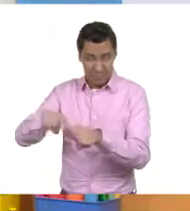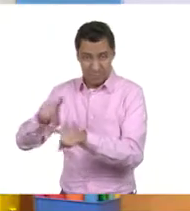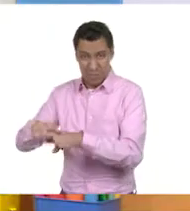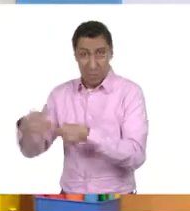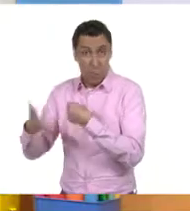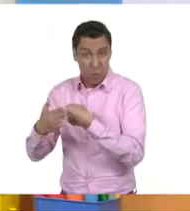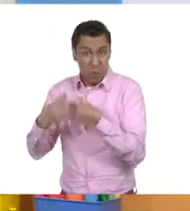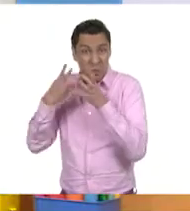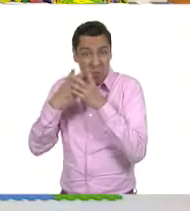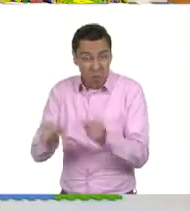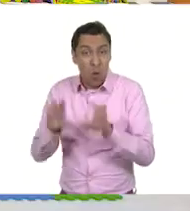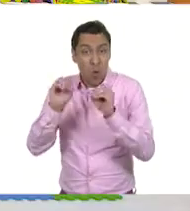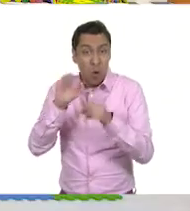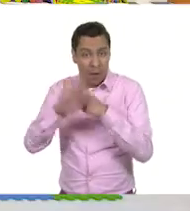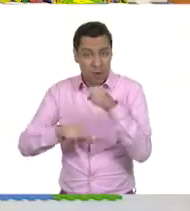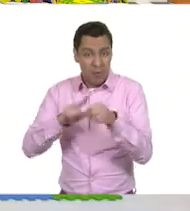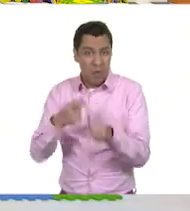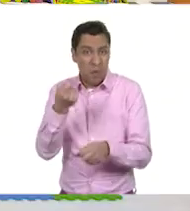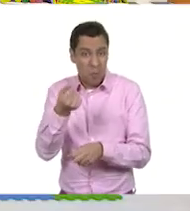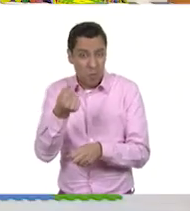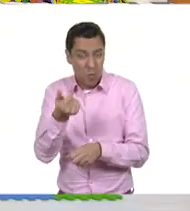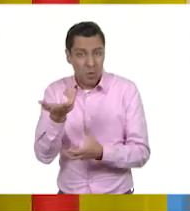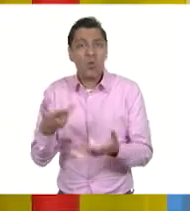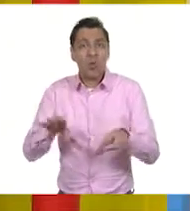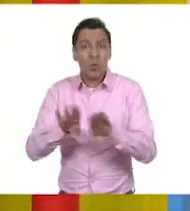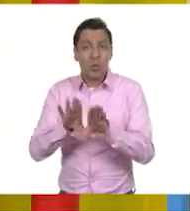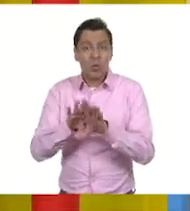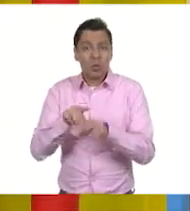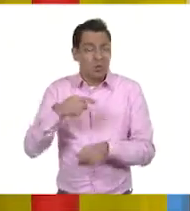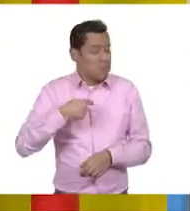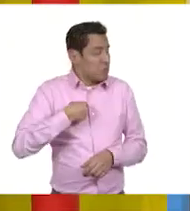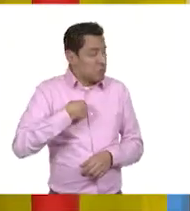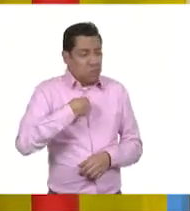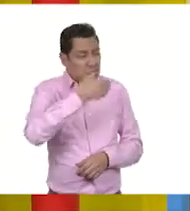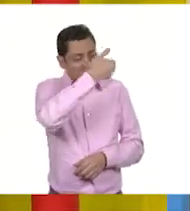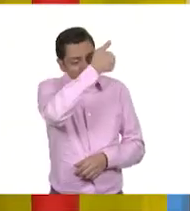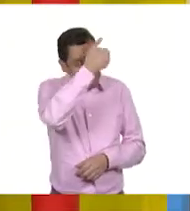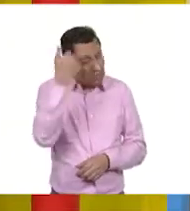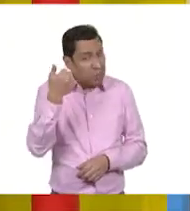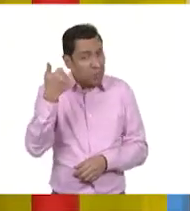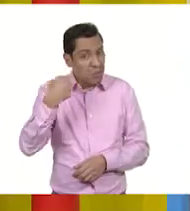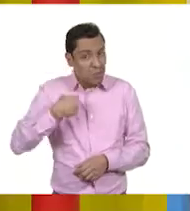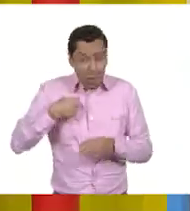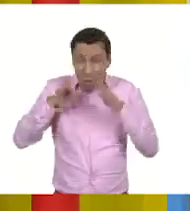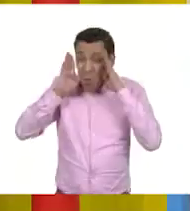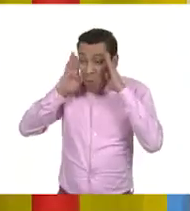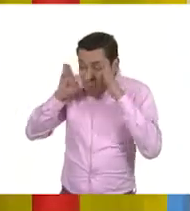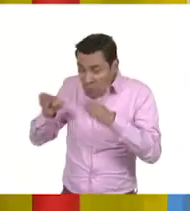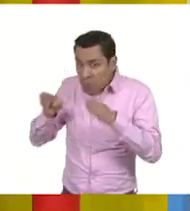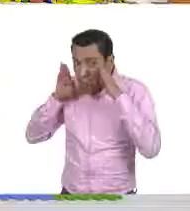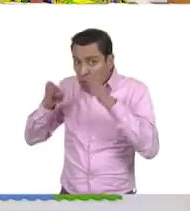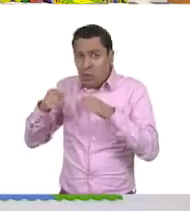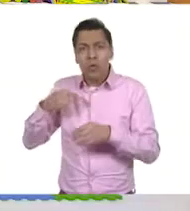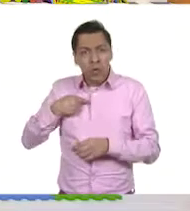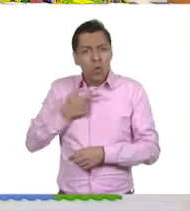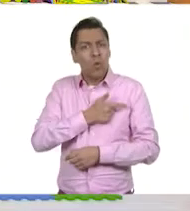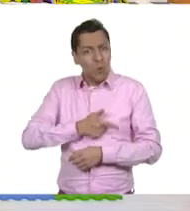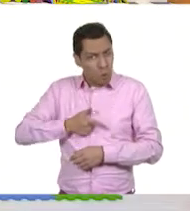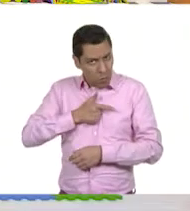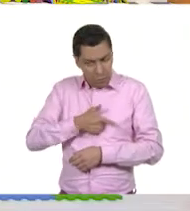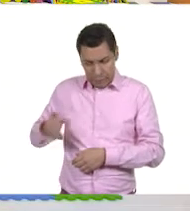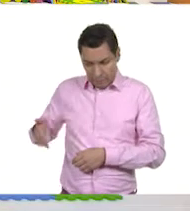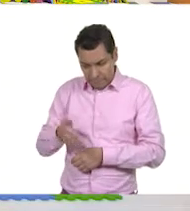en peligro. Pero, oye, Óscar, yo no soy ningún especialista, no me dedico a eso y me gustaría proteger a los pescados.